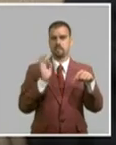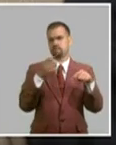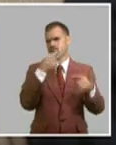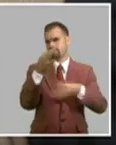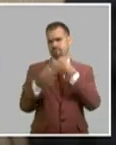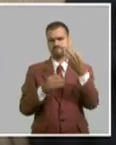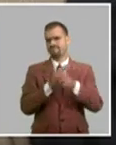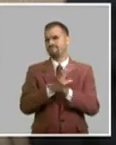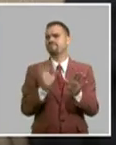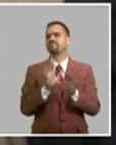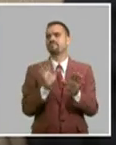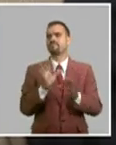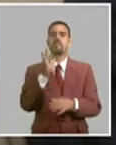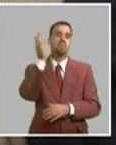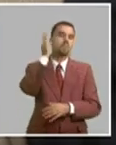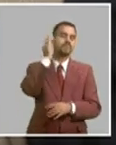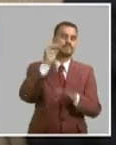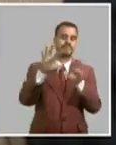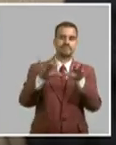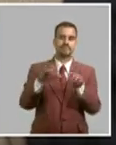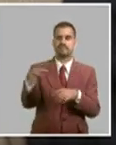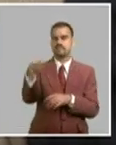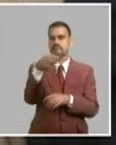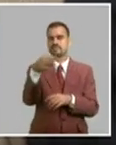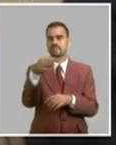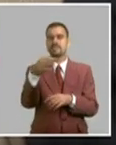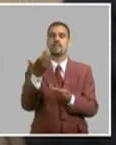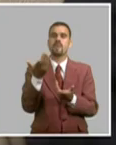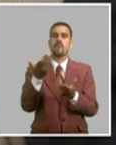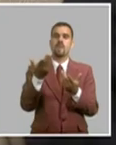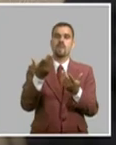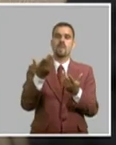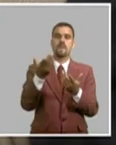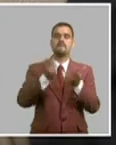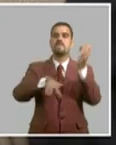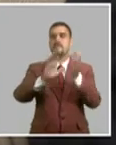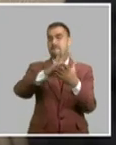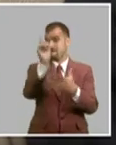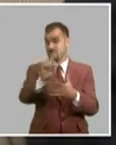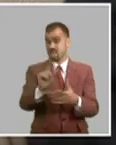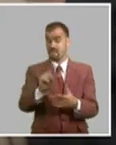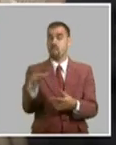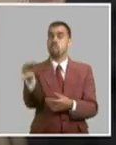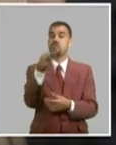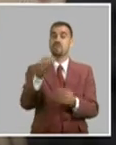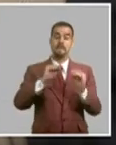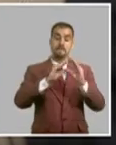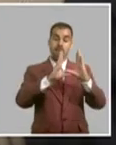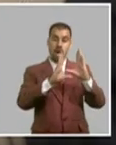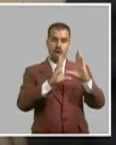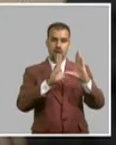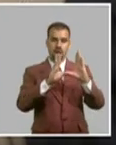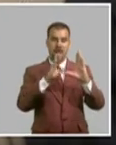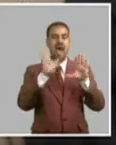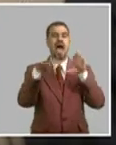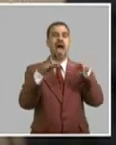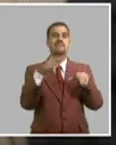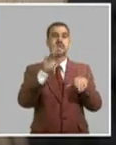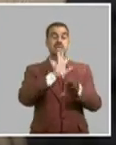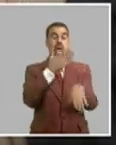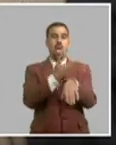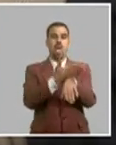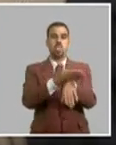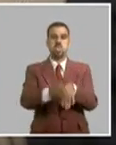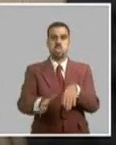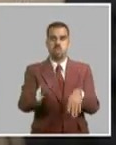compañera secretaria del municipio de Madruga, que a veces se hacen los análisis después que pasan las cosas. Y